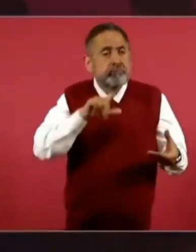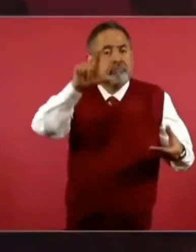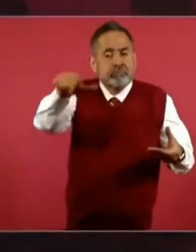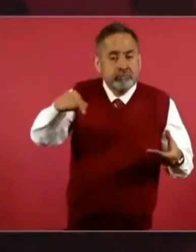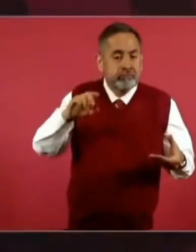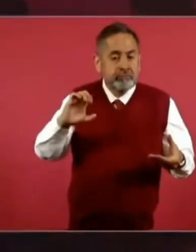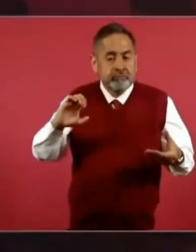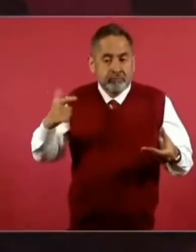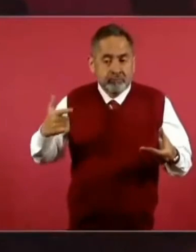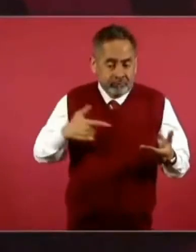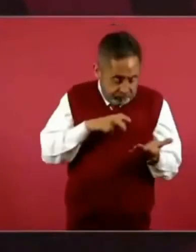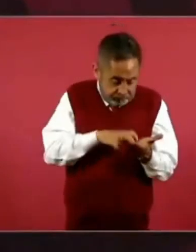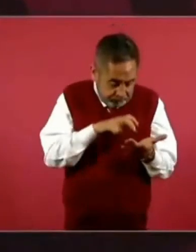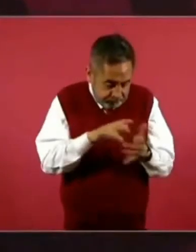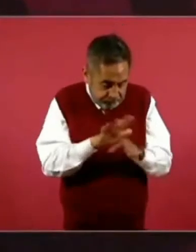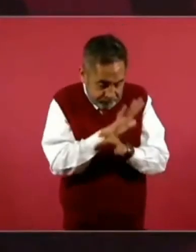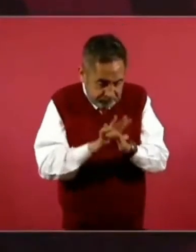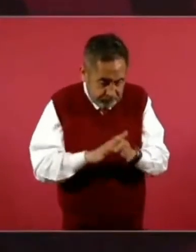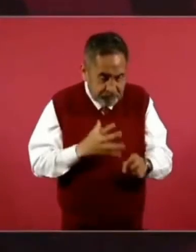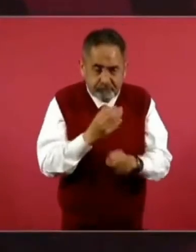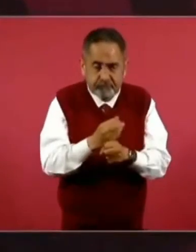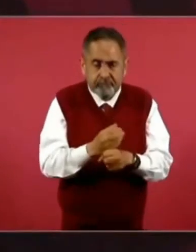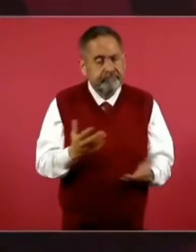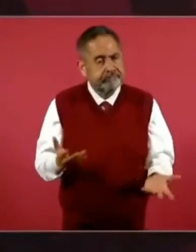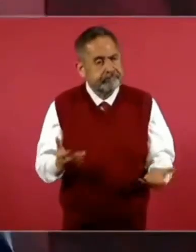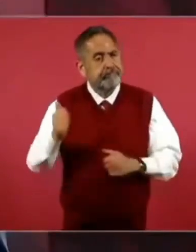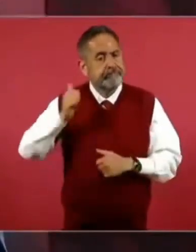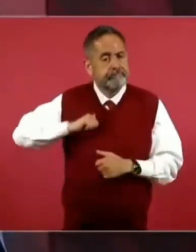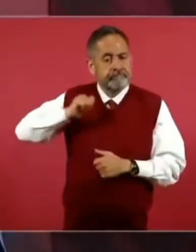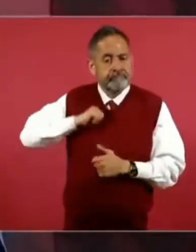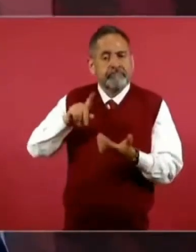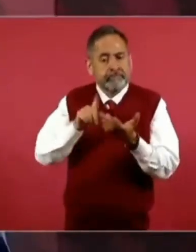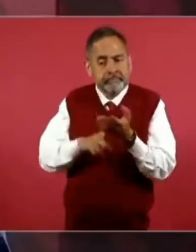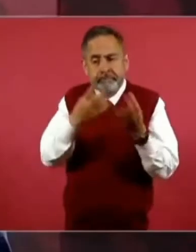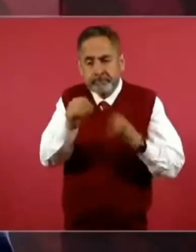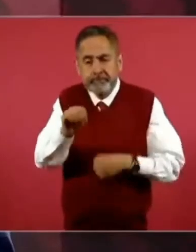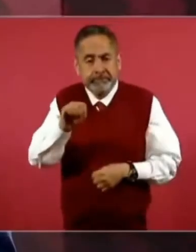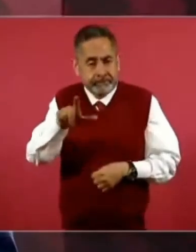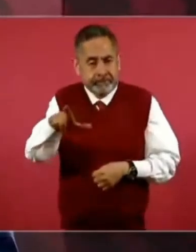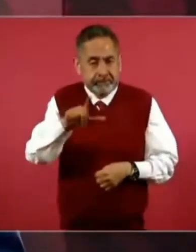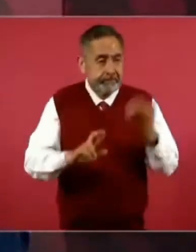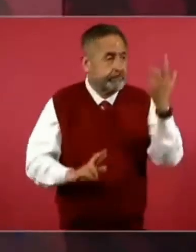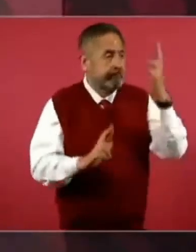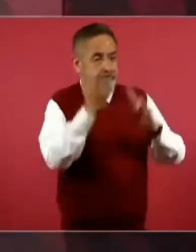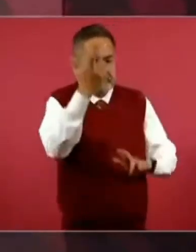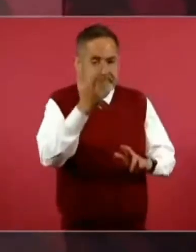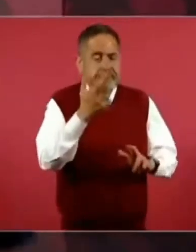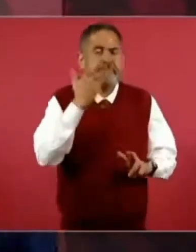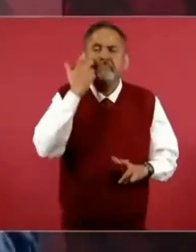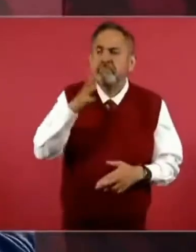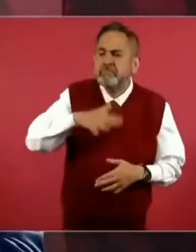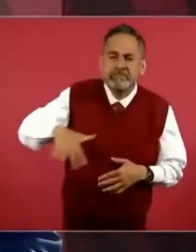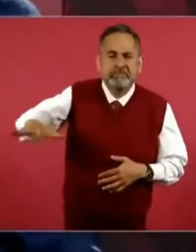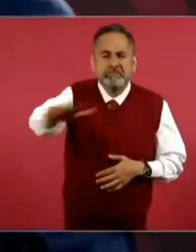revolución popular que busca